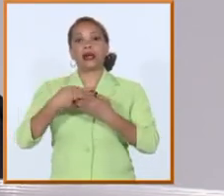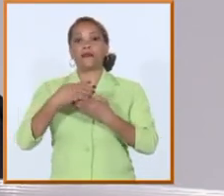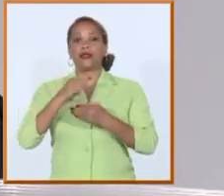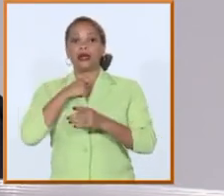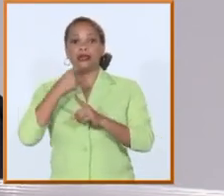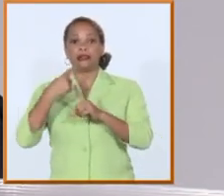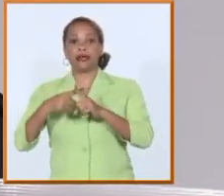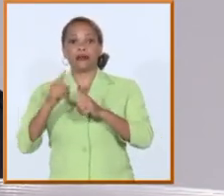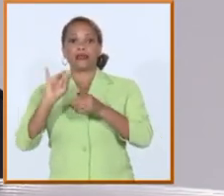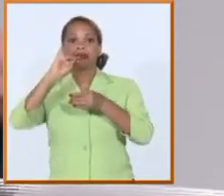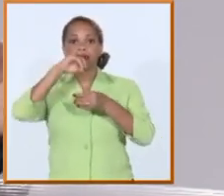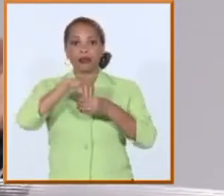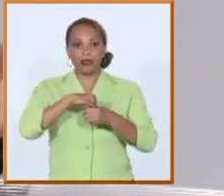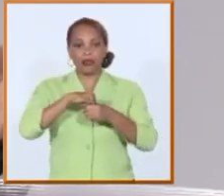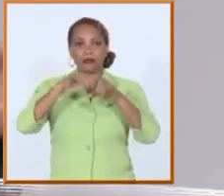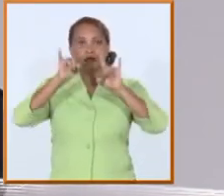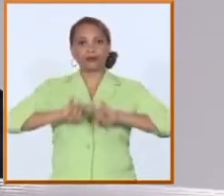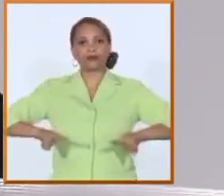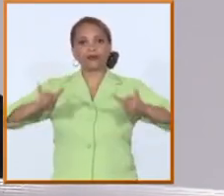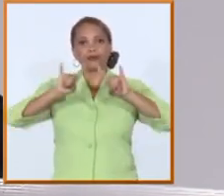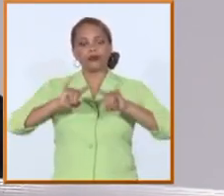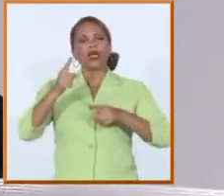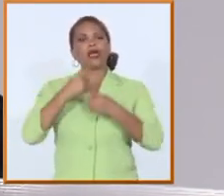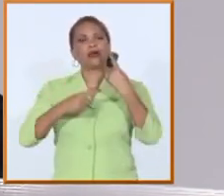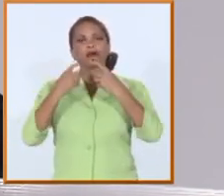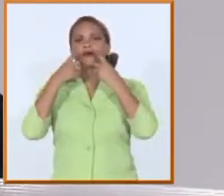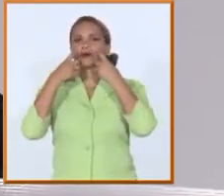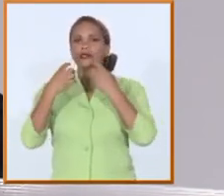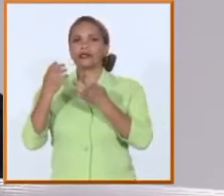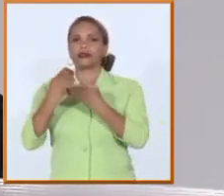un momento decisivo en la vida del estudiante